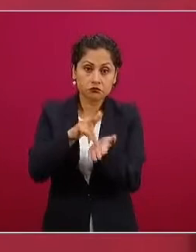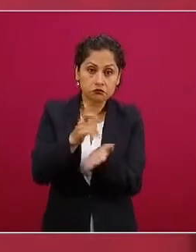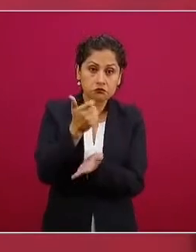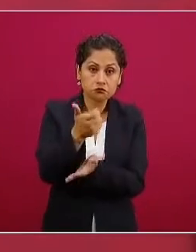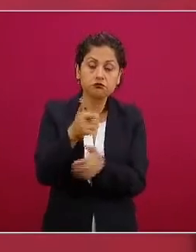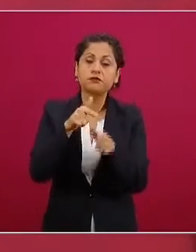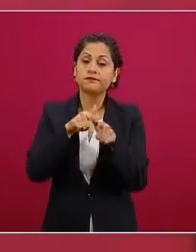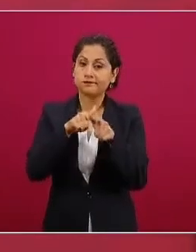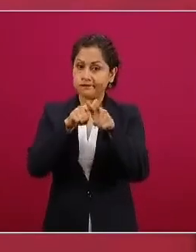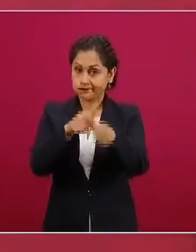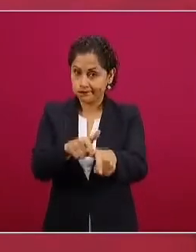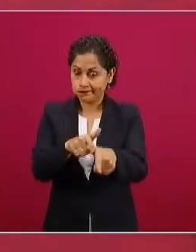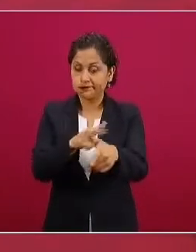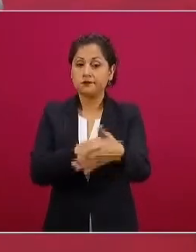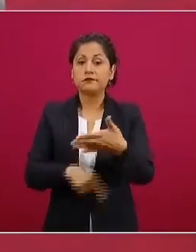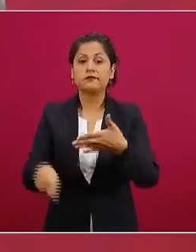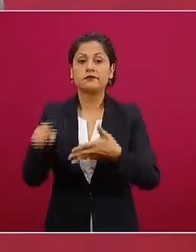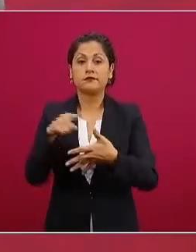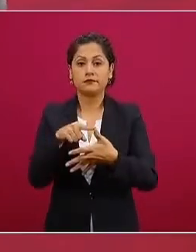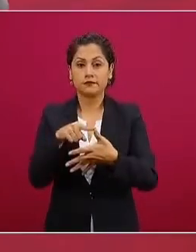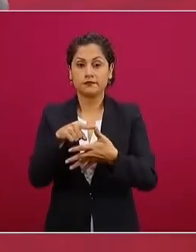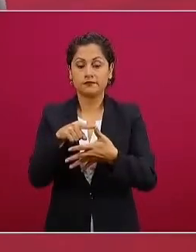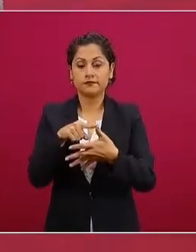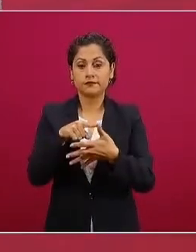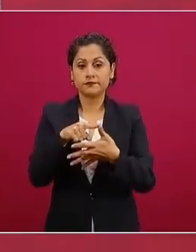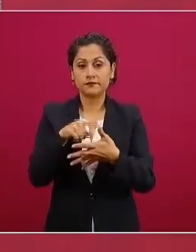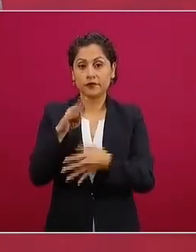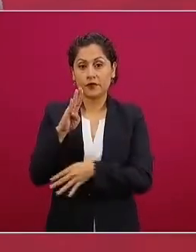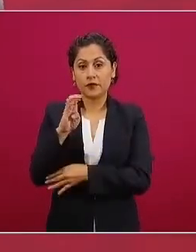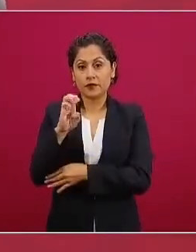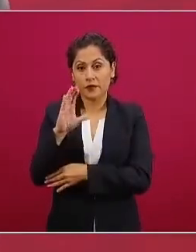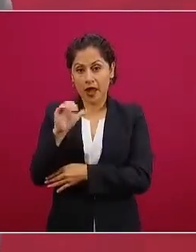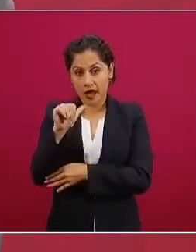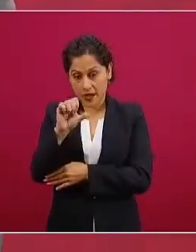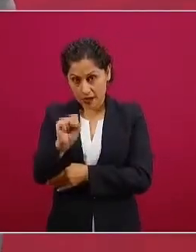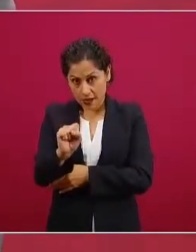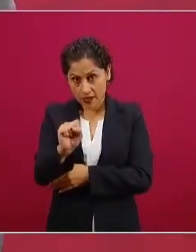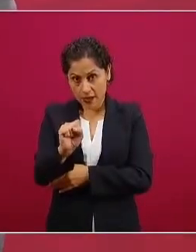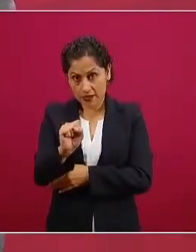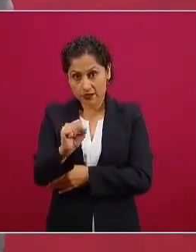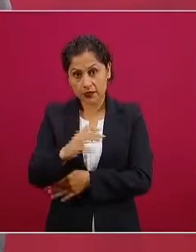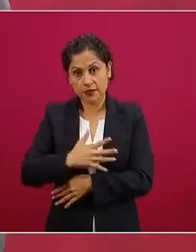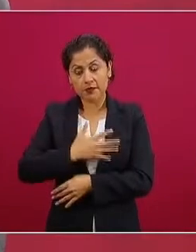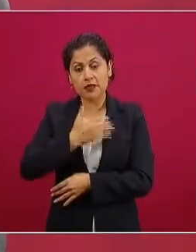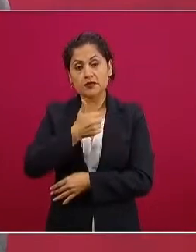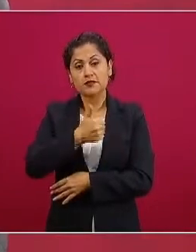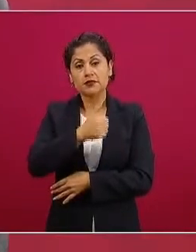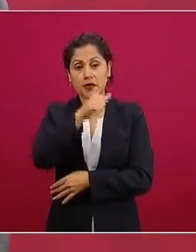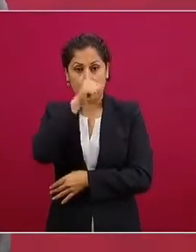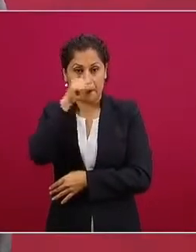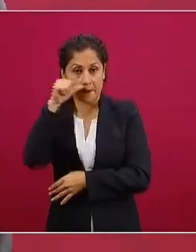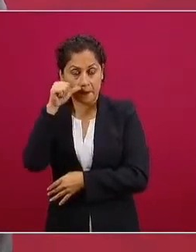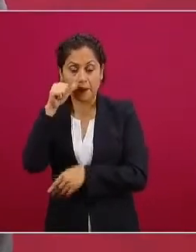Cinco, becas para el bienestar Benito Juárez.